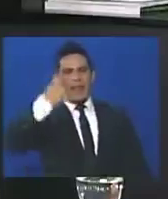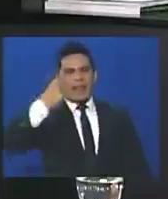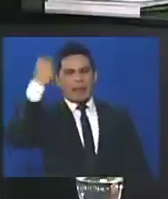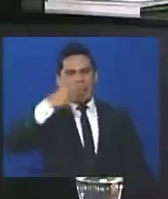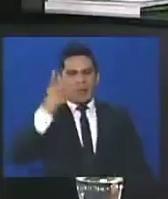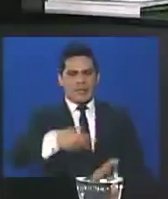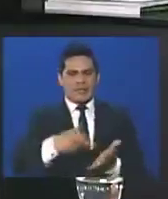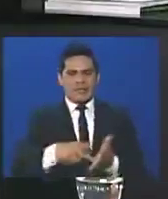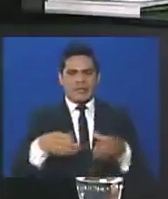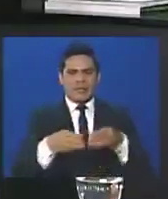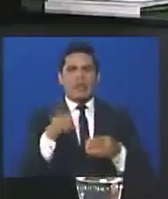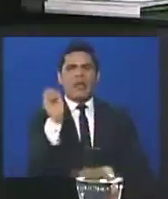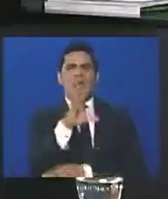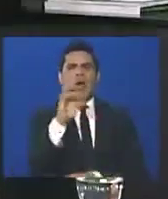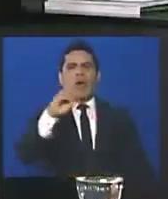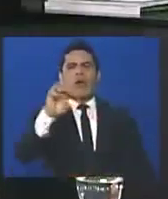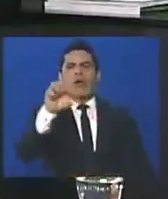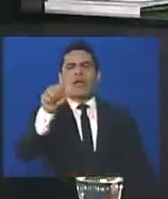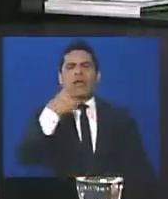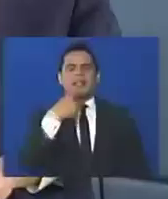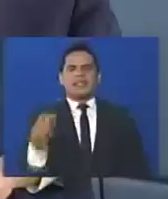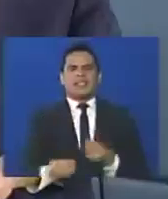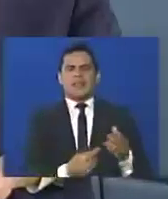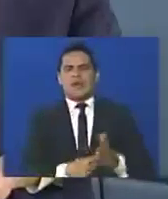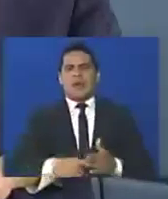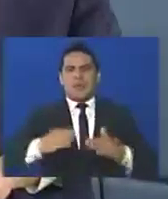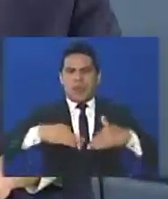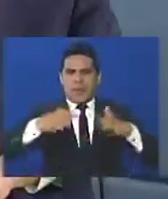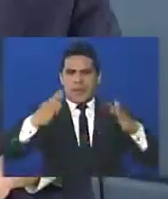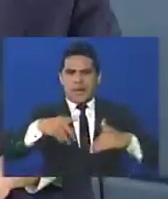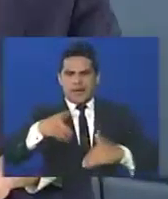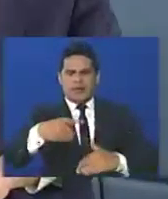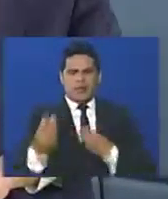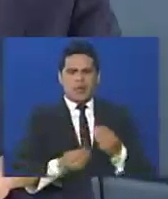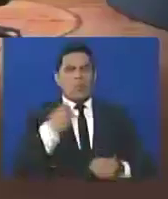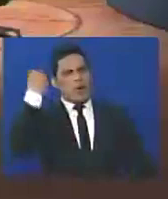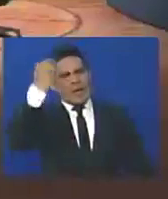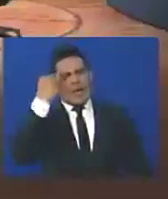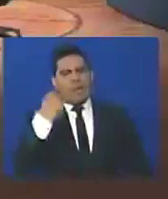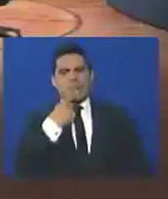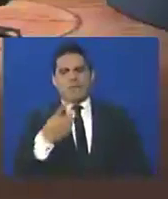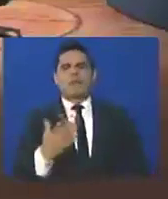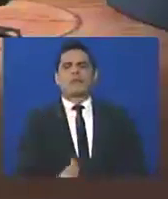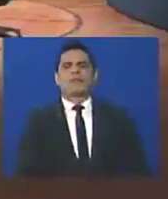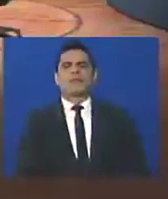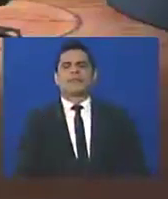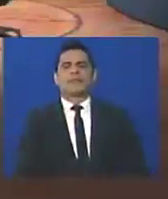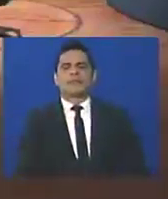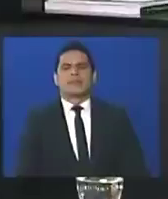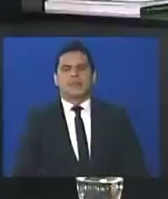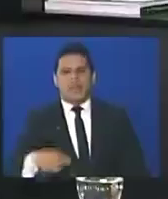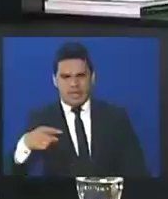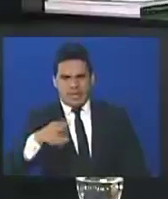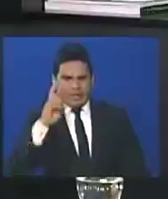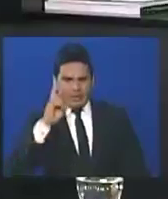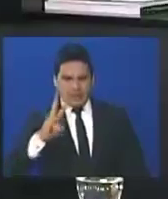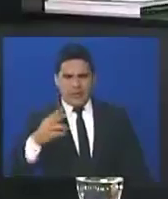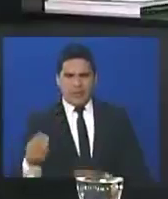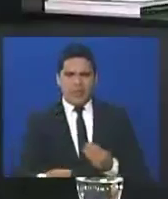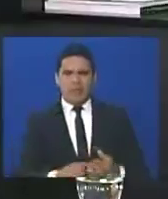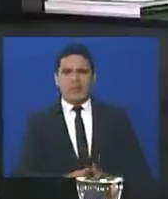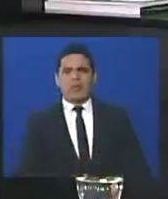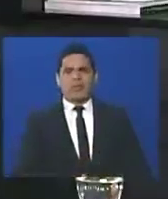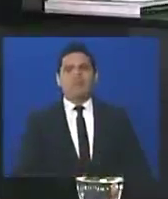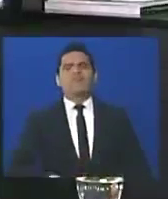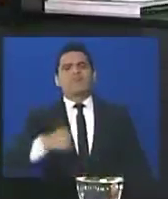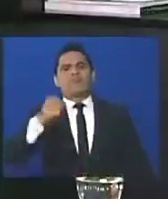OEA a través de la República de Panamá, ¿cómo ves tú esa postura, o esa posibilidad que allí se, que se